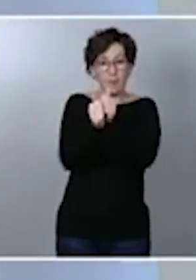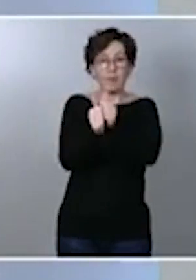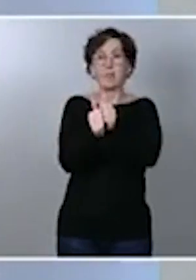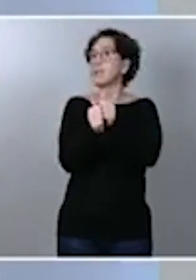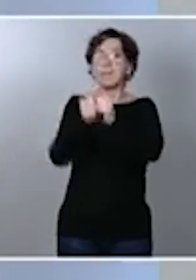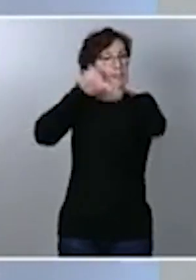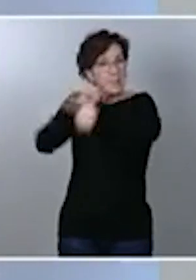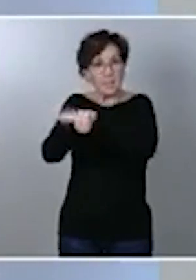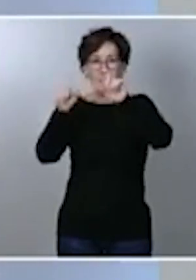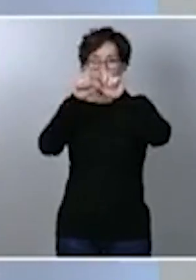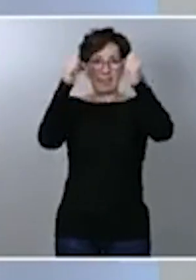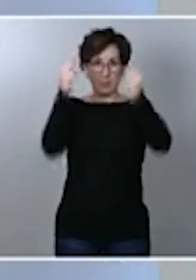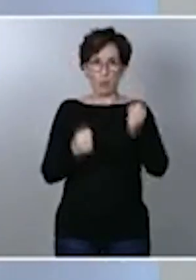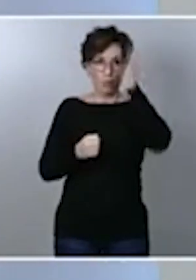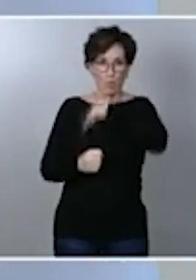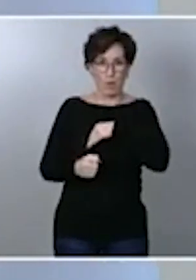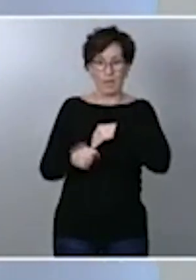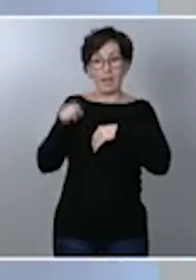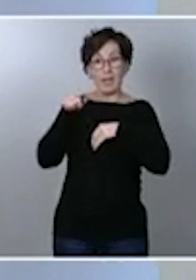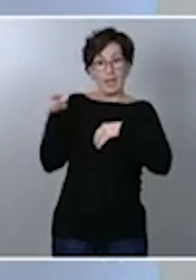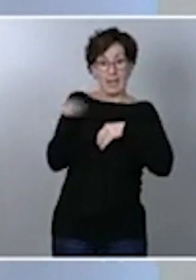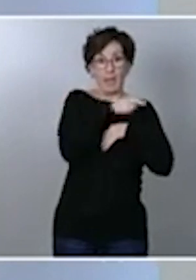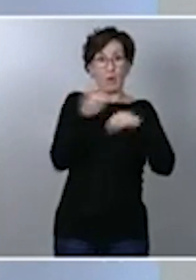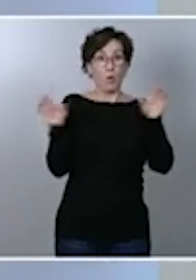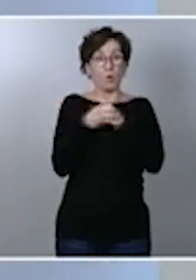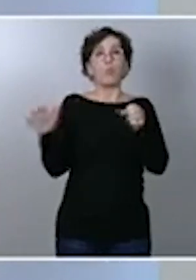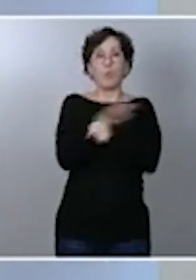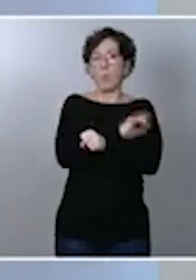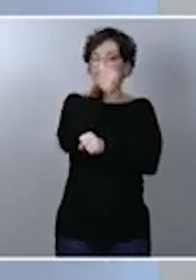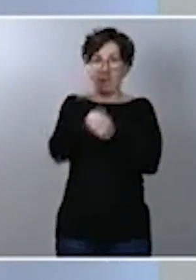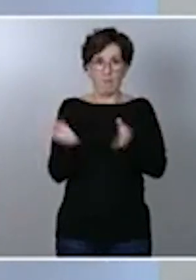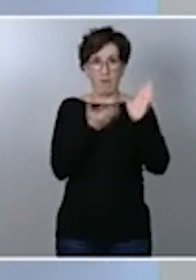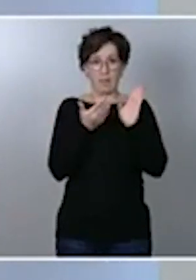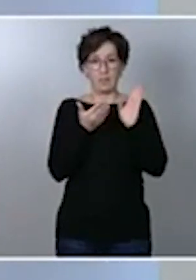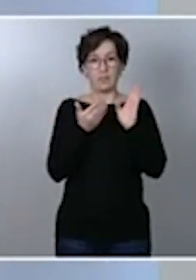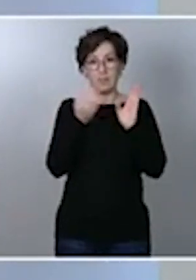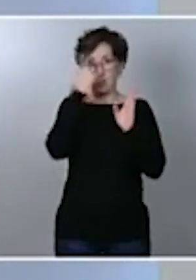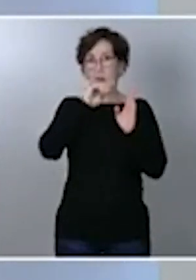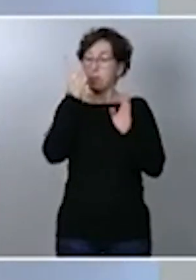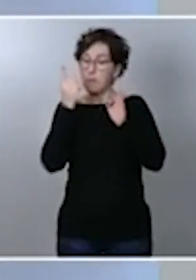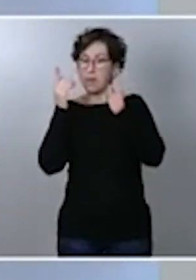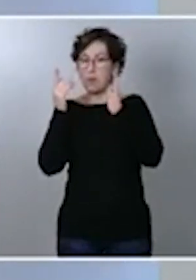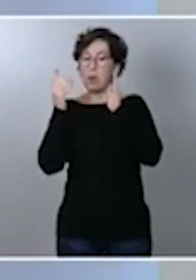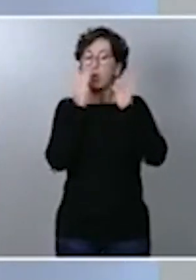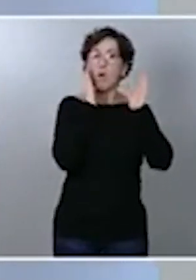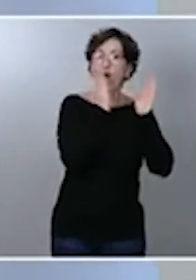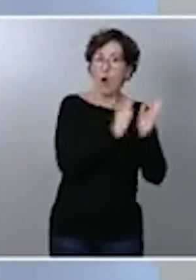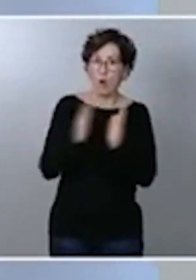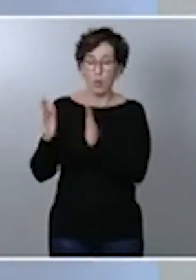con las primeras vacunas. Nuestro objetivo es ir cubriendo los tramos de población por orden, primero siempre los más vulnerables.